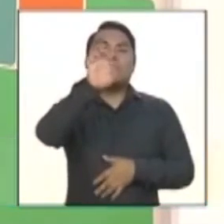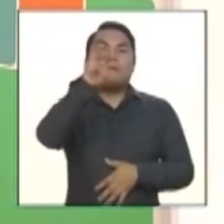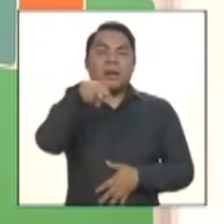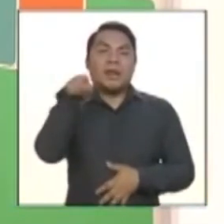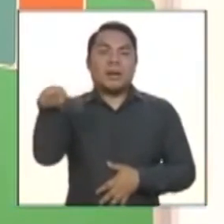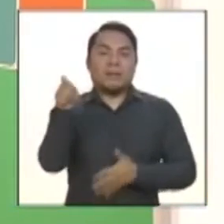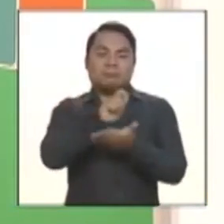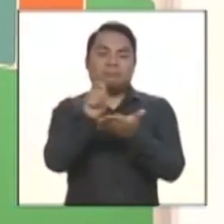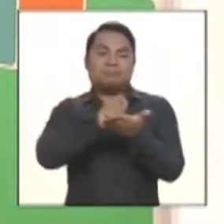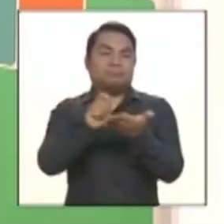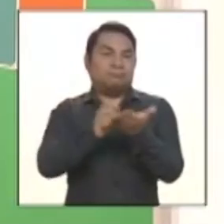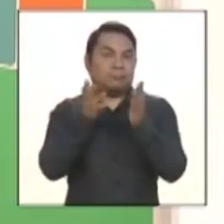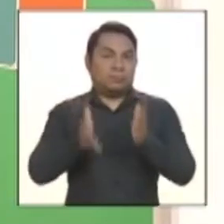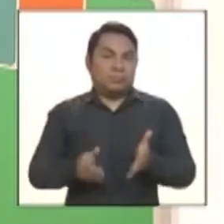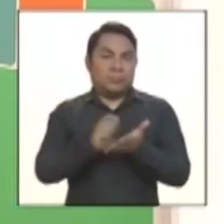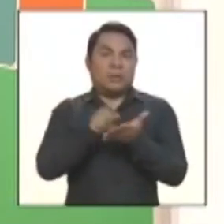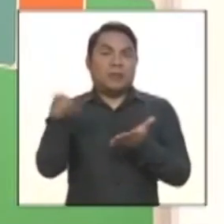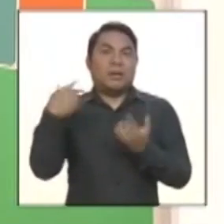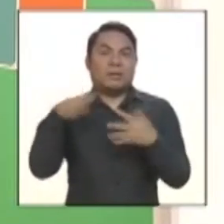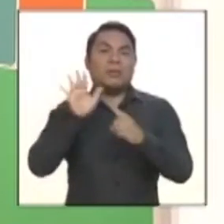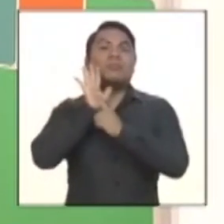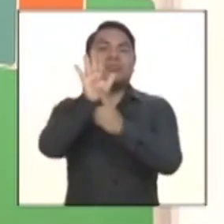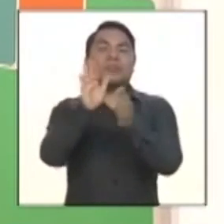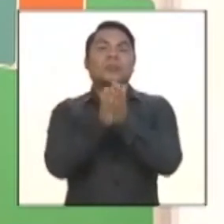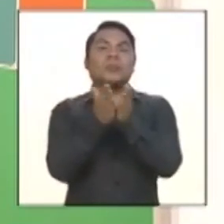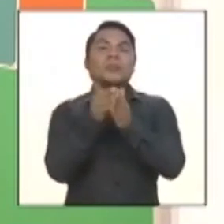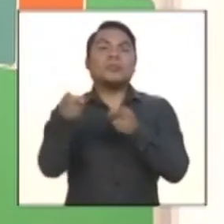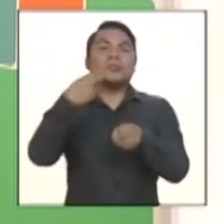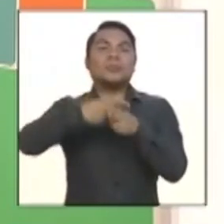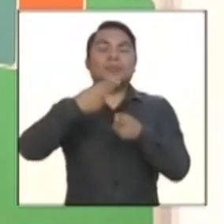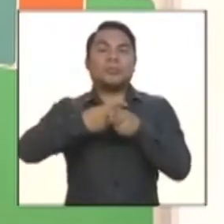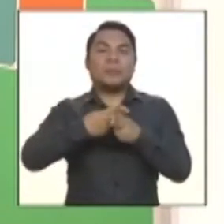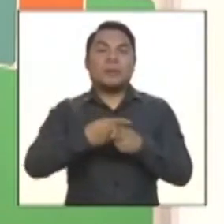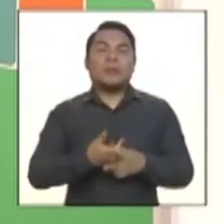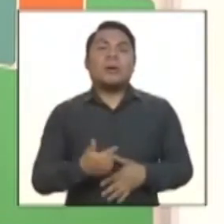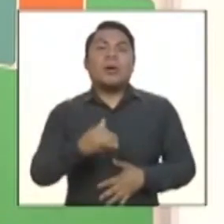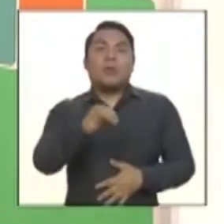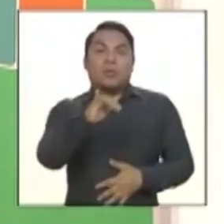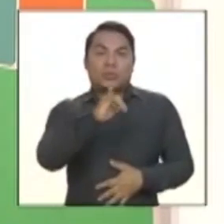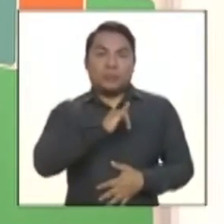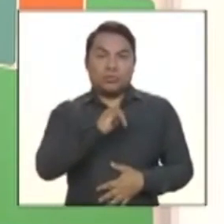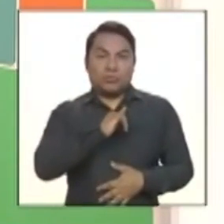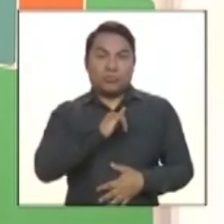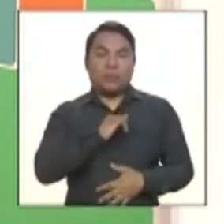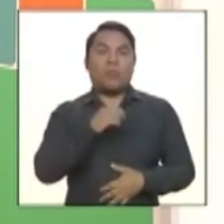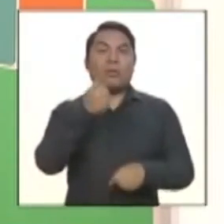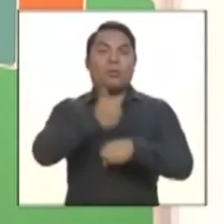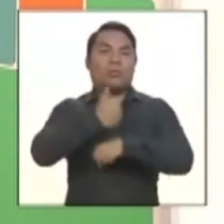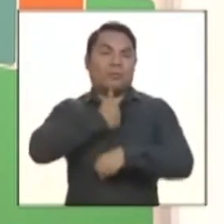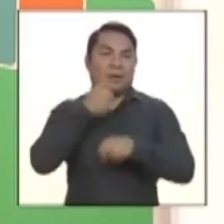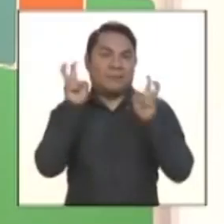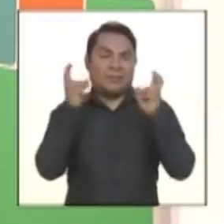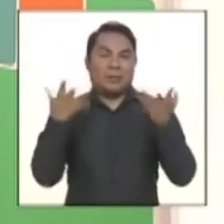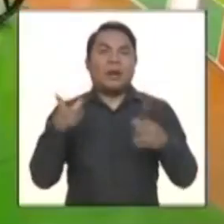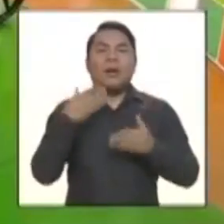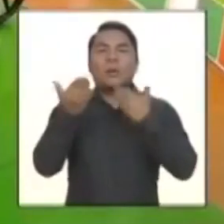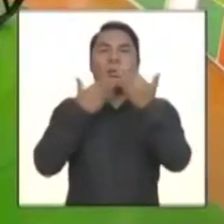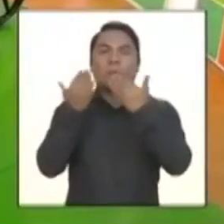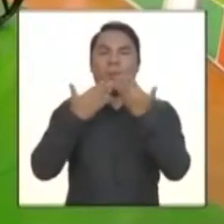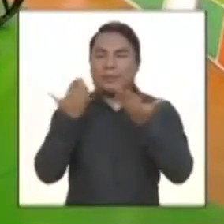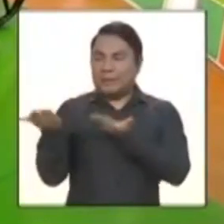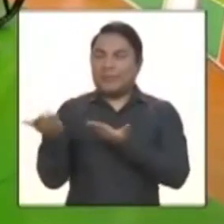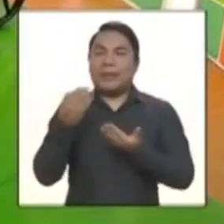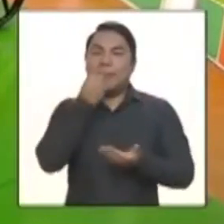y justamente tiene un libro que ha presentado que se llama Yo Culpable. Pero no es el primer libro, así que vamos a conversar con él para que nos cuente un poco más.